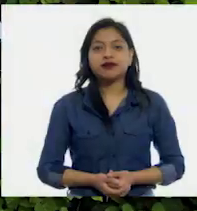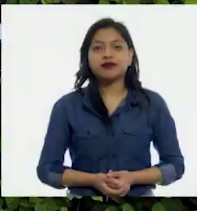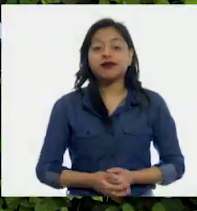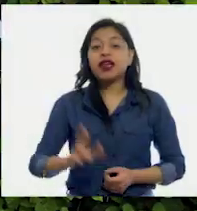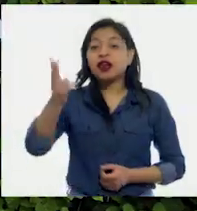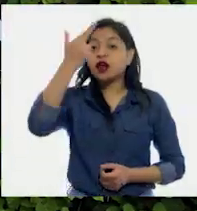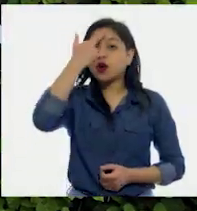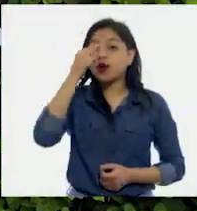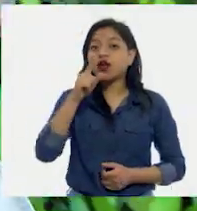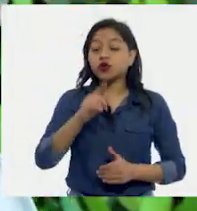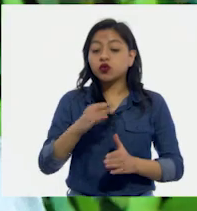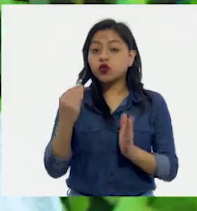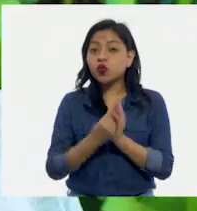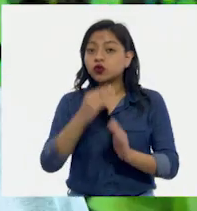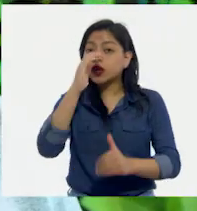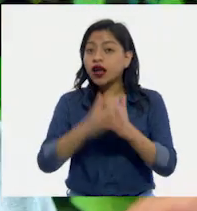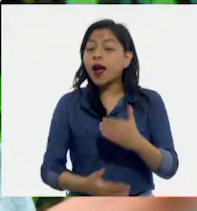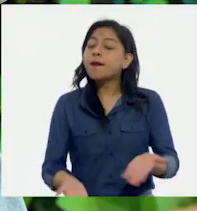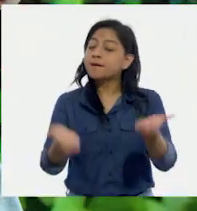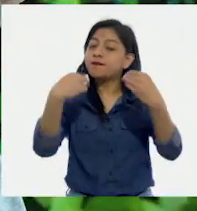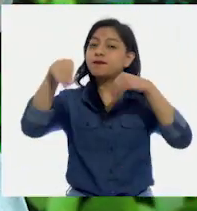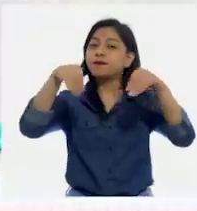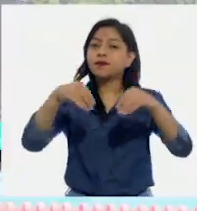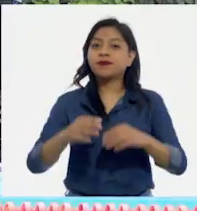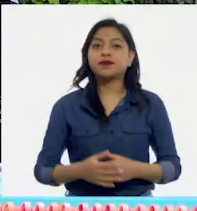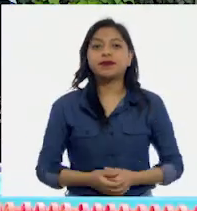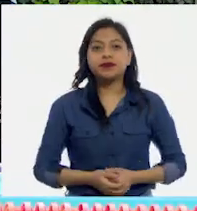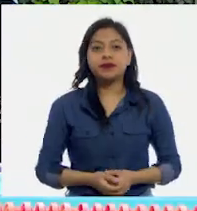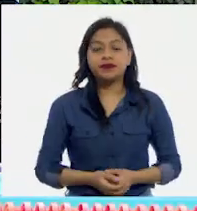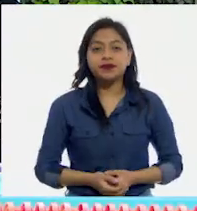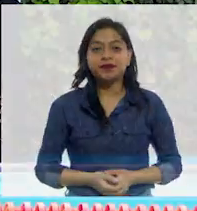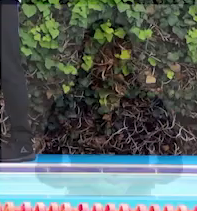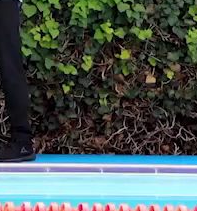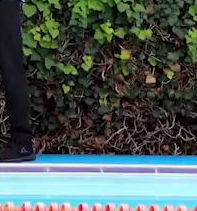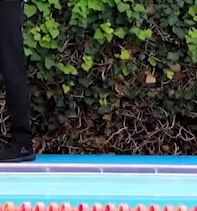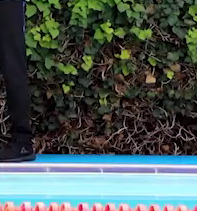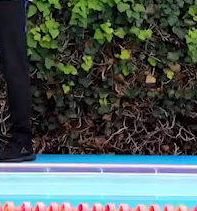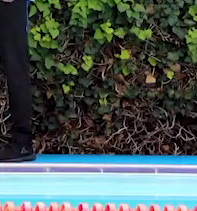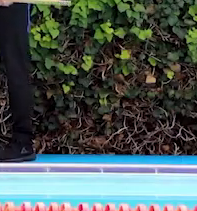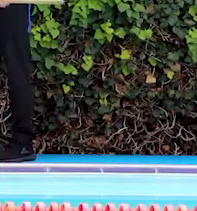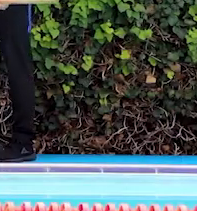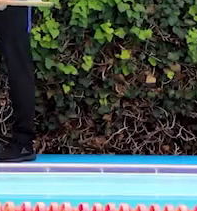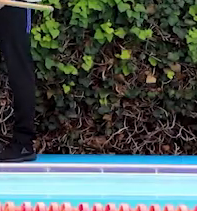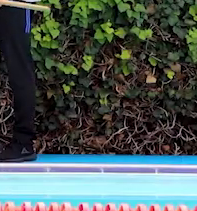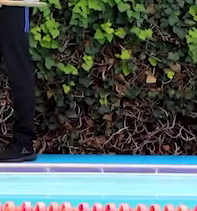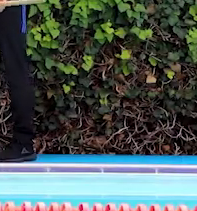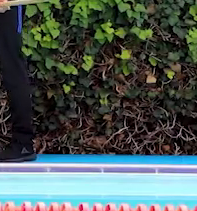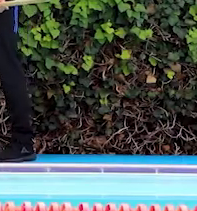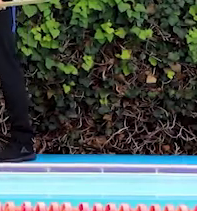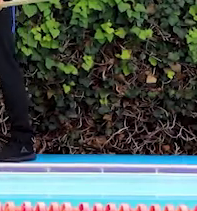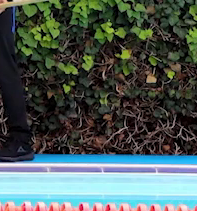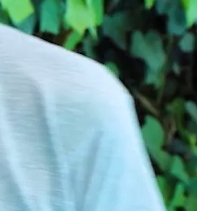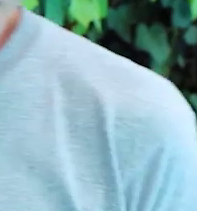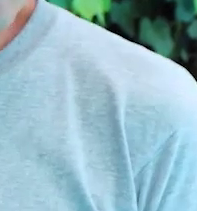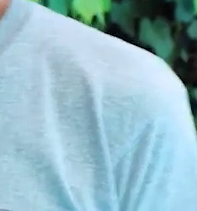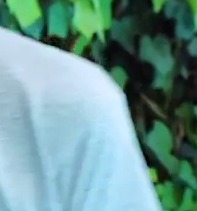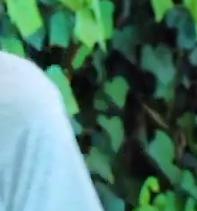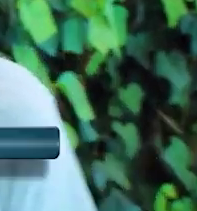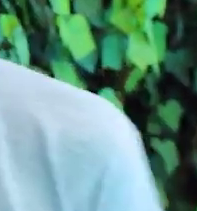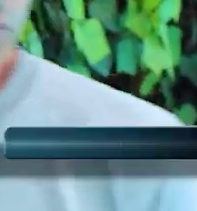Recuerda, entre clase y clase, activa tu cuerpo. Vamos a tomar un palo. que vamos a trabajar es brazo.